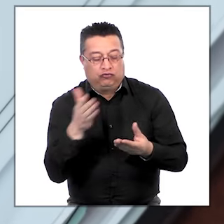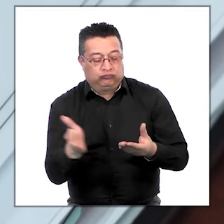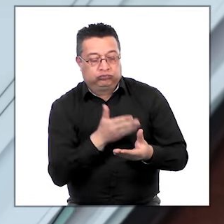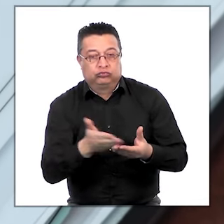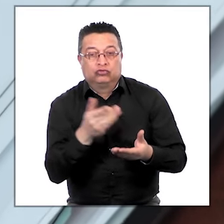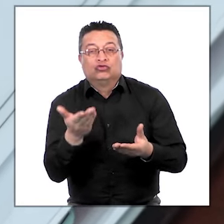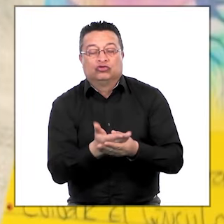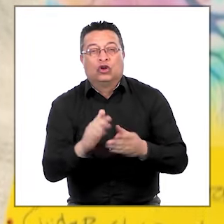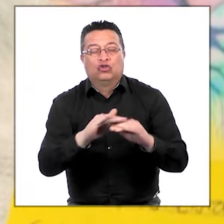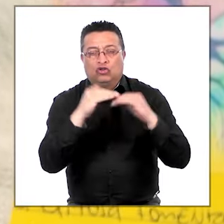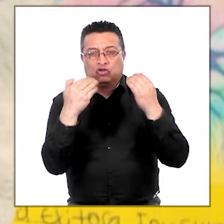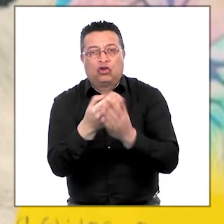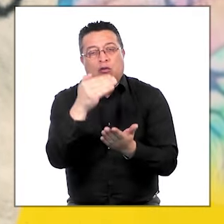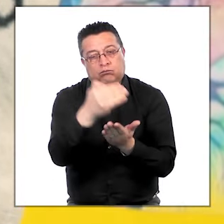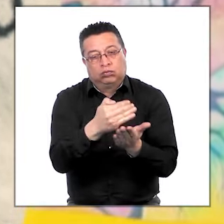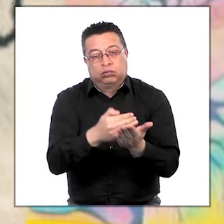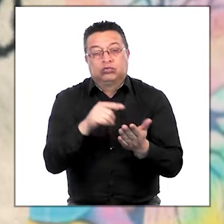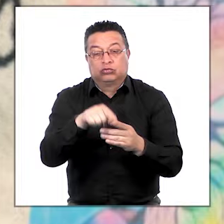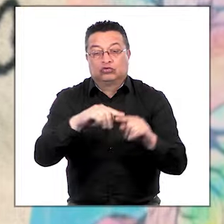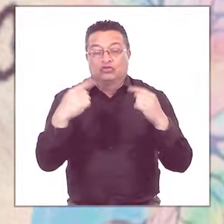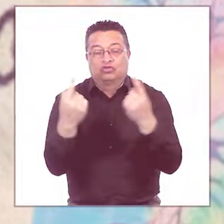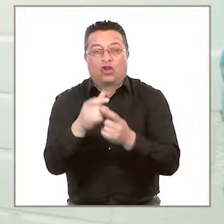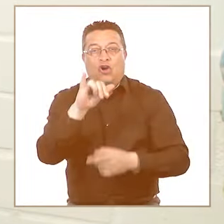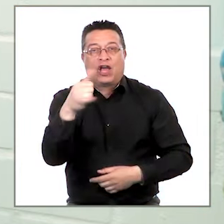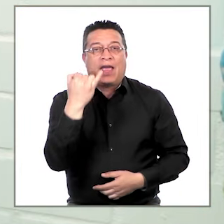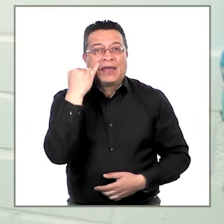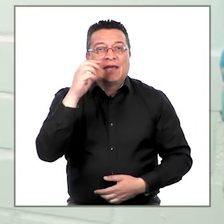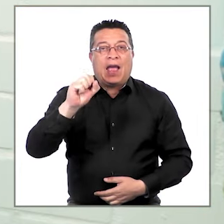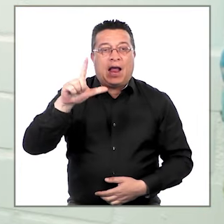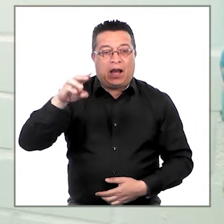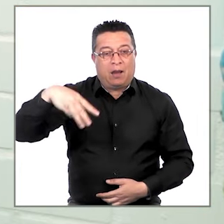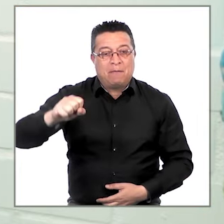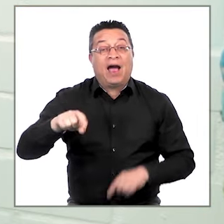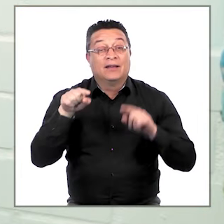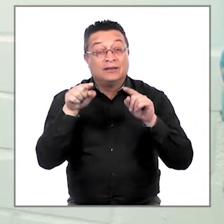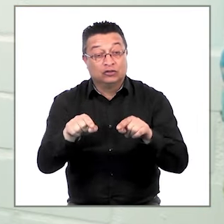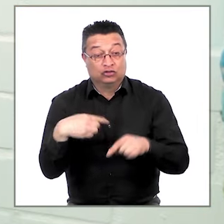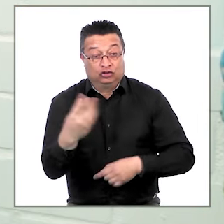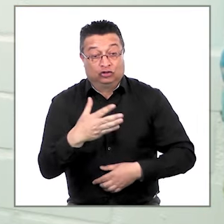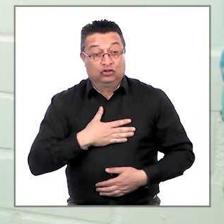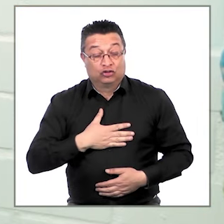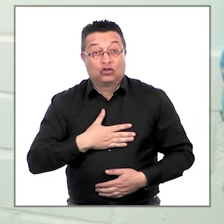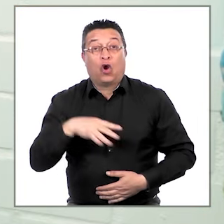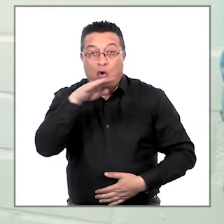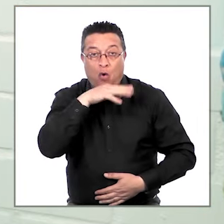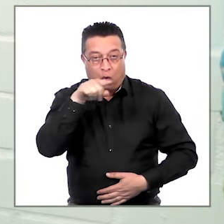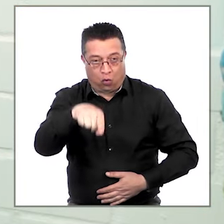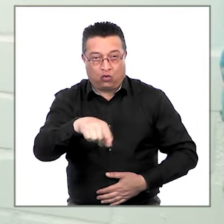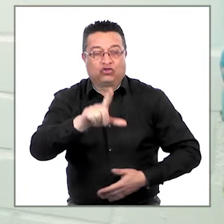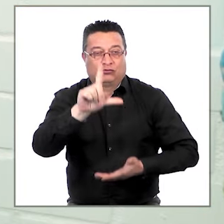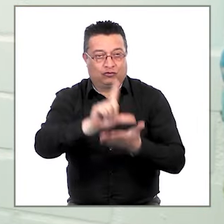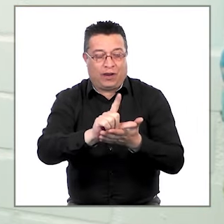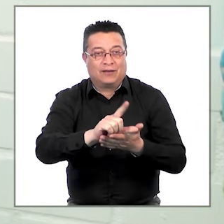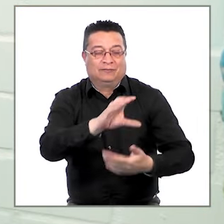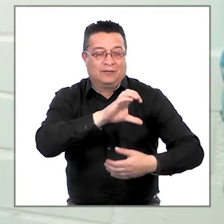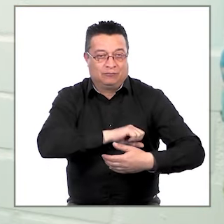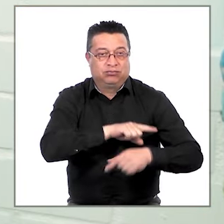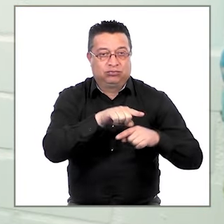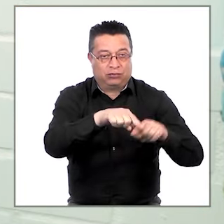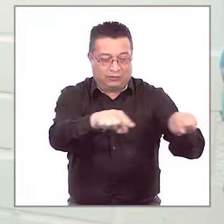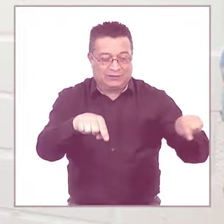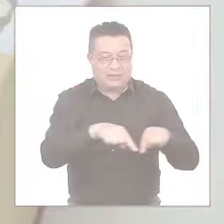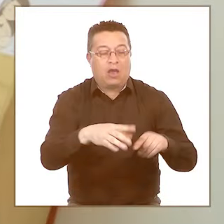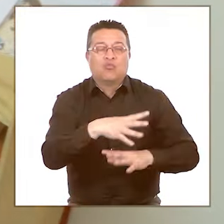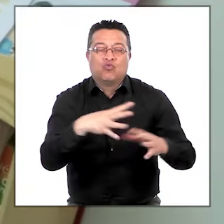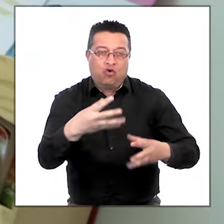también que contiene toda la documentación de Gialma. Nosotros hemos ocupado la sala de lactancia en muchas oportunidades y considero